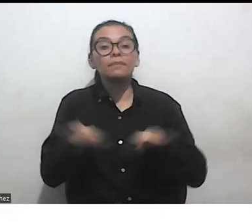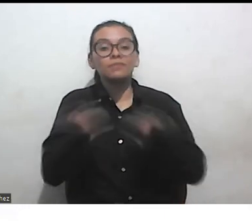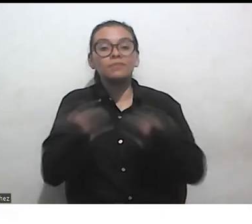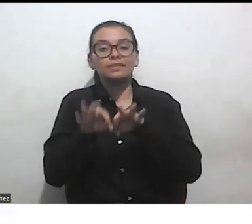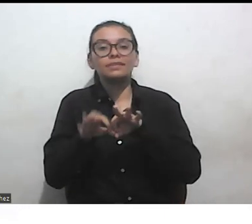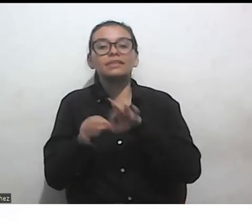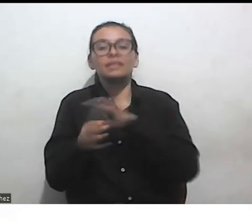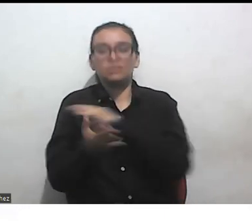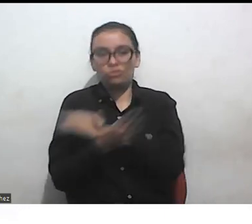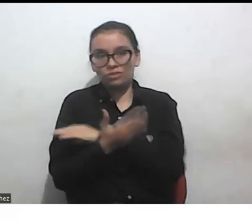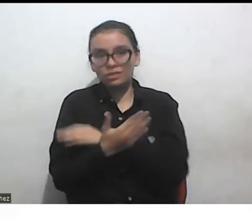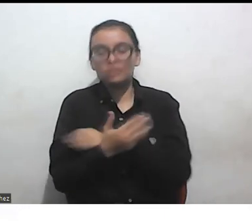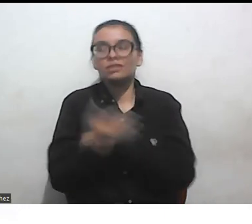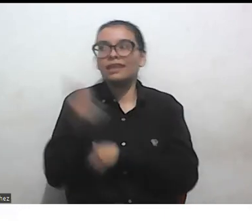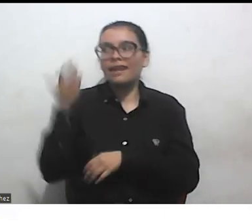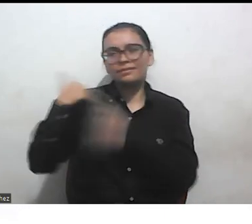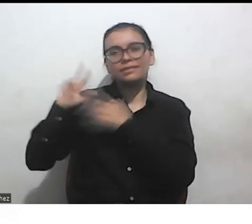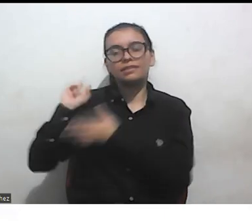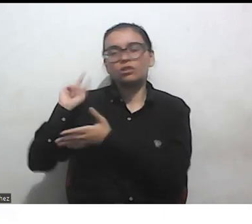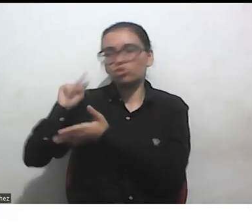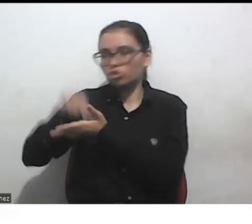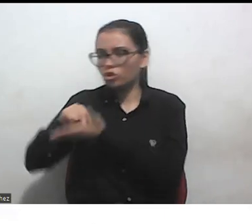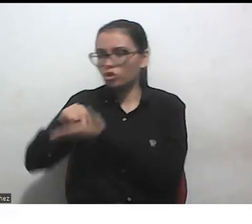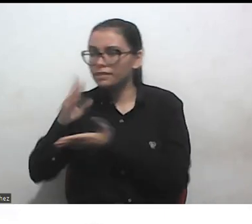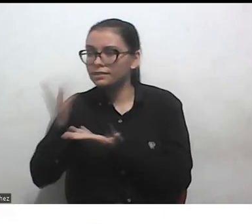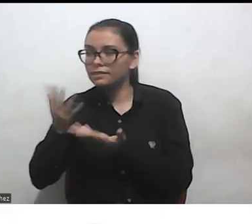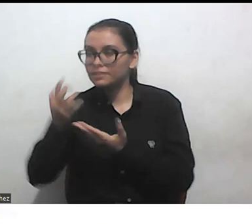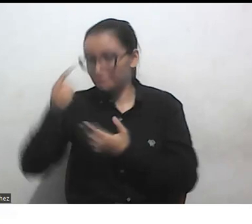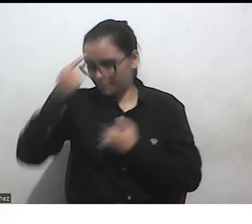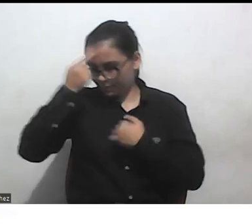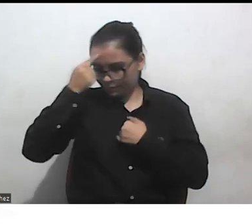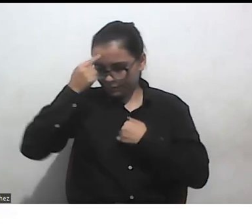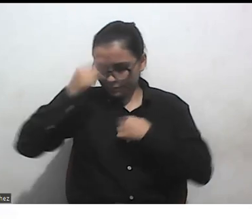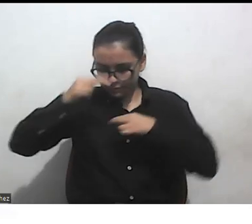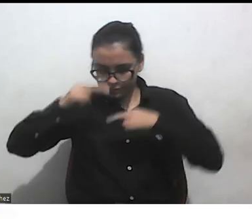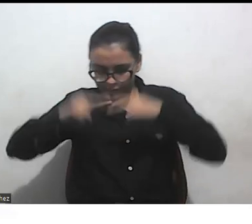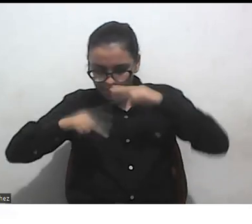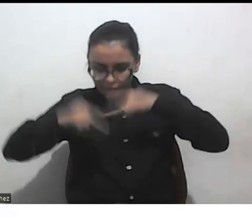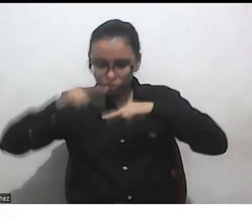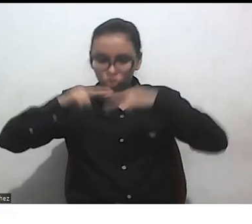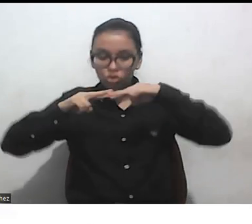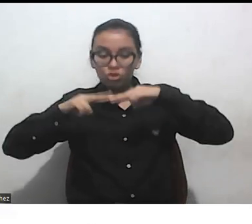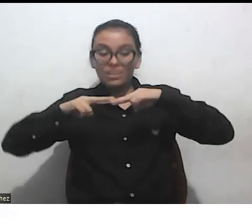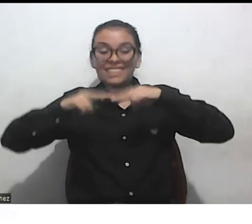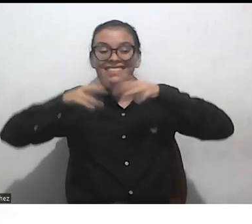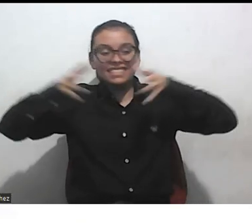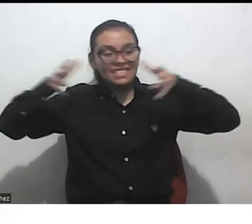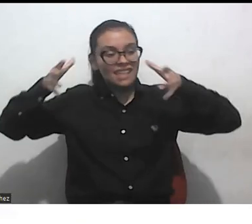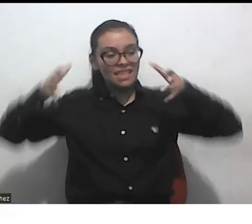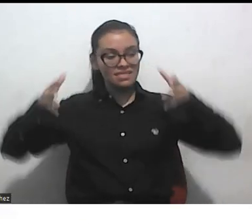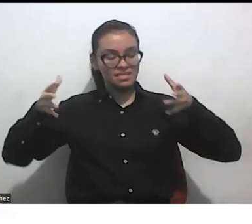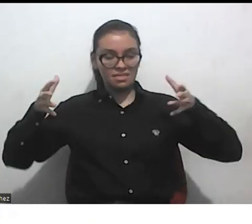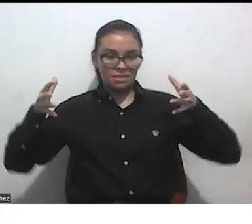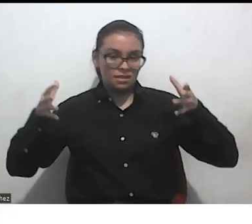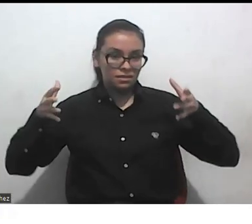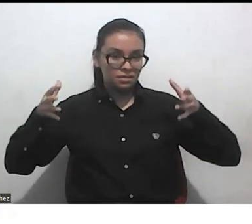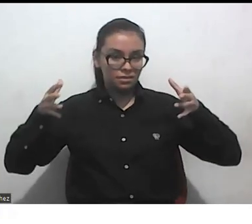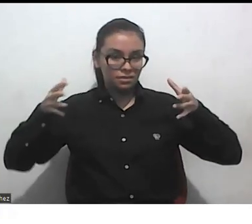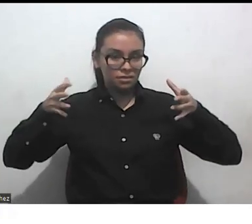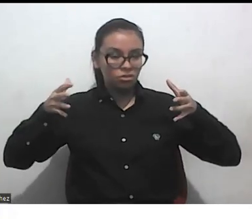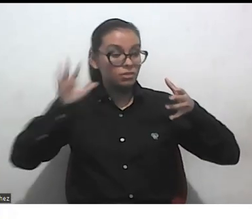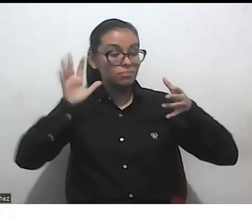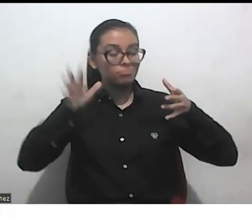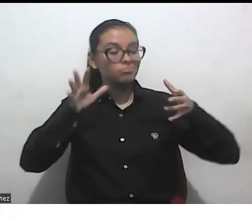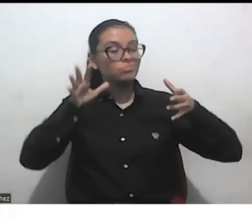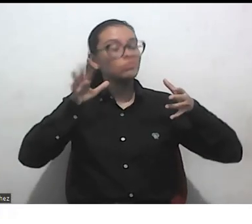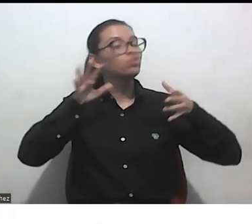anteriores pensar en estructuras y sobre todo en macroestructuras donde hay diferentes